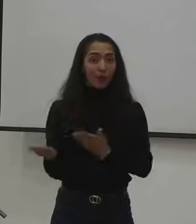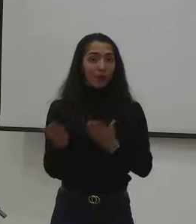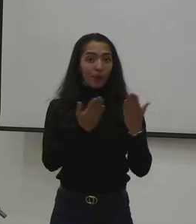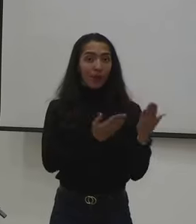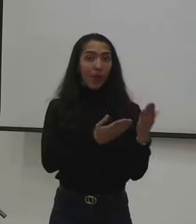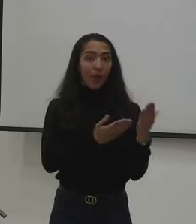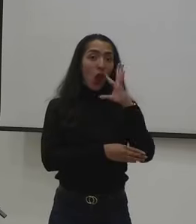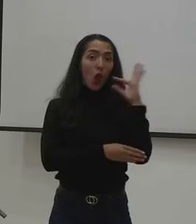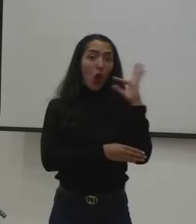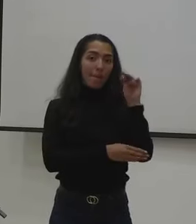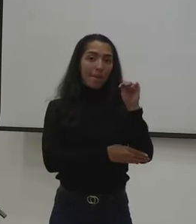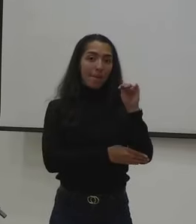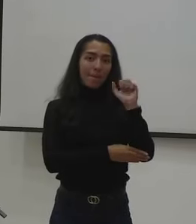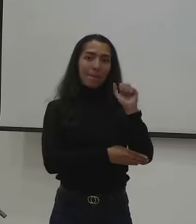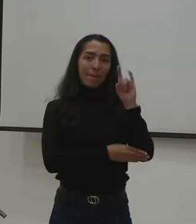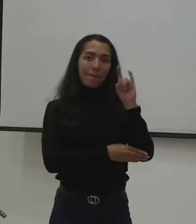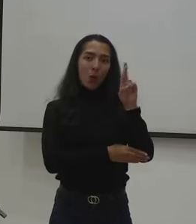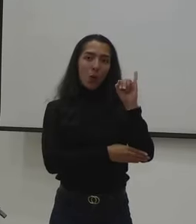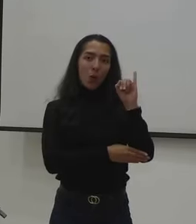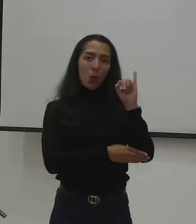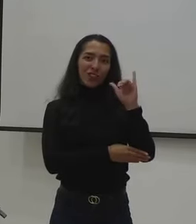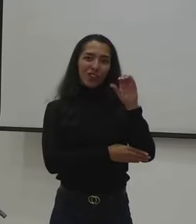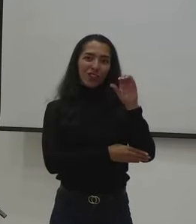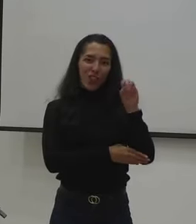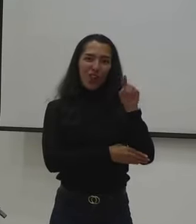Mauricio Parodi. Mauricio, muy buenas tardes y bienvenido.